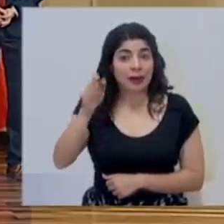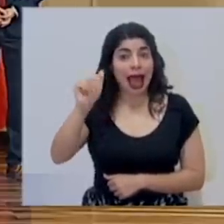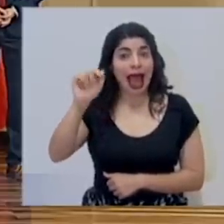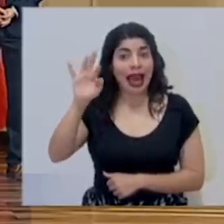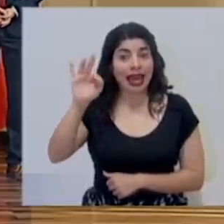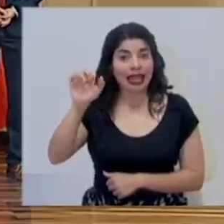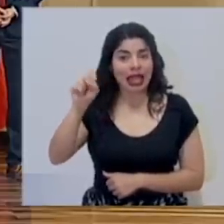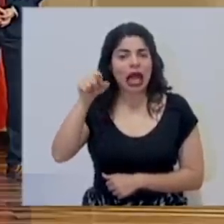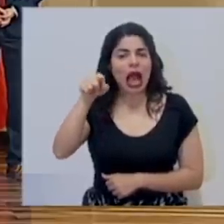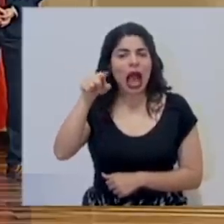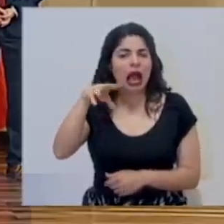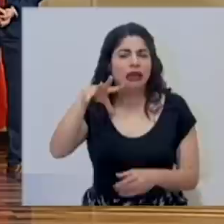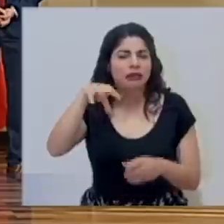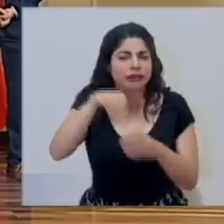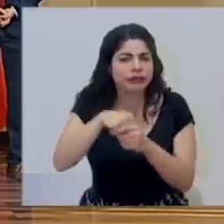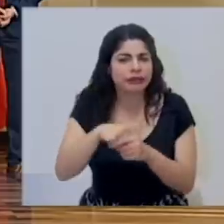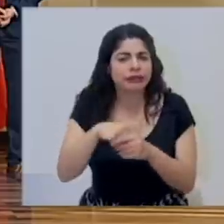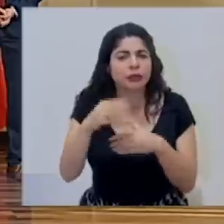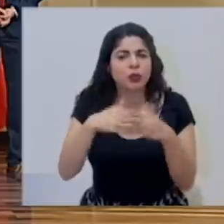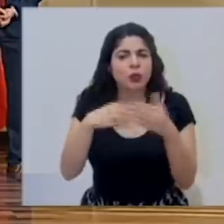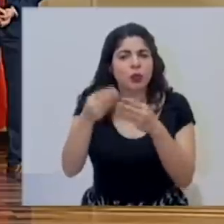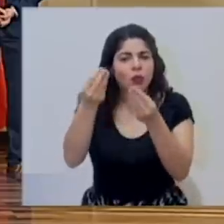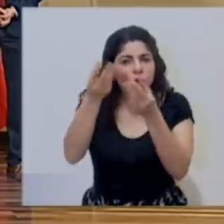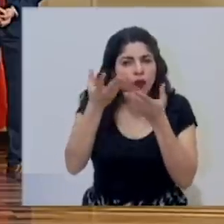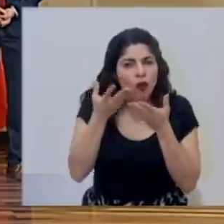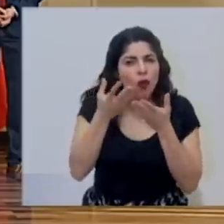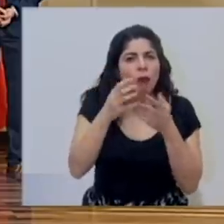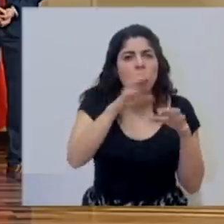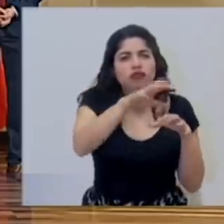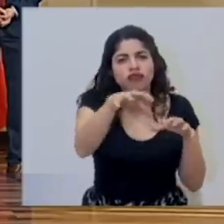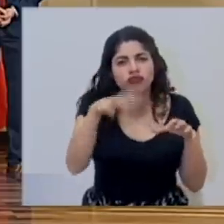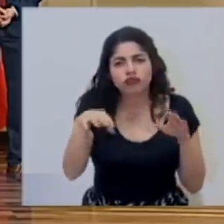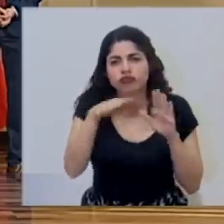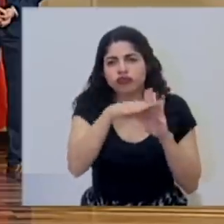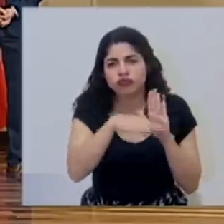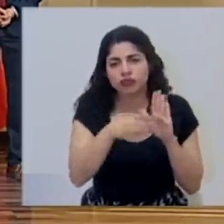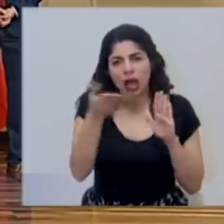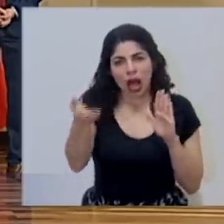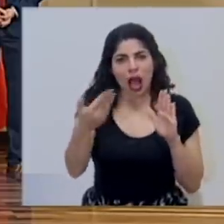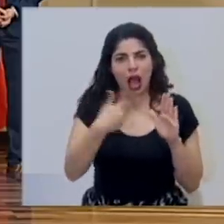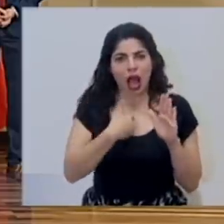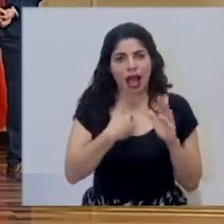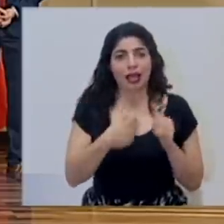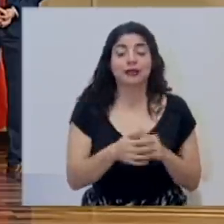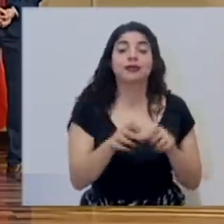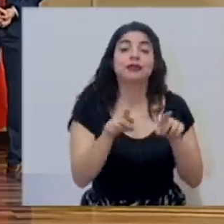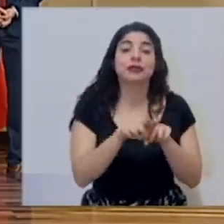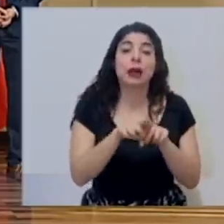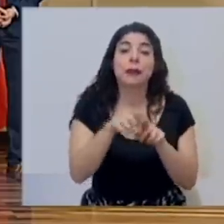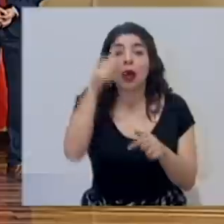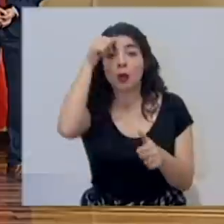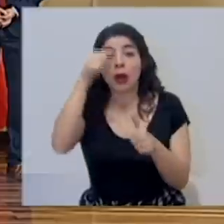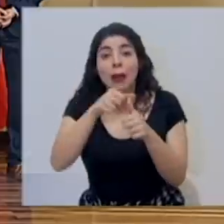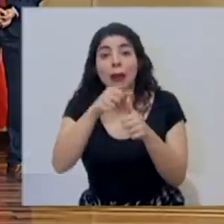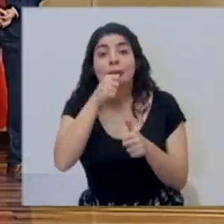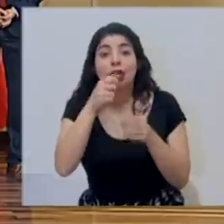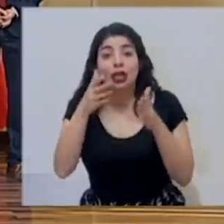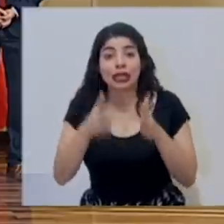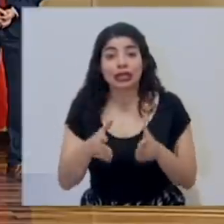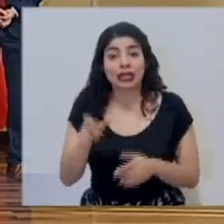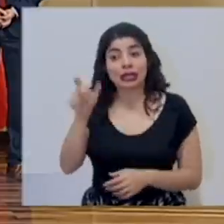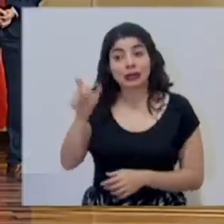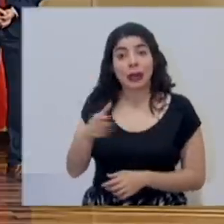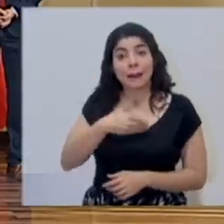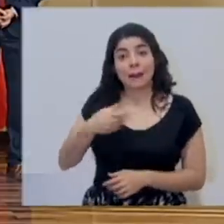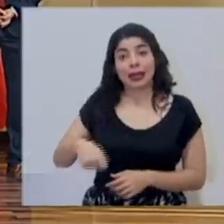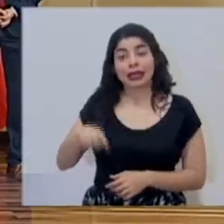alertas para consultar las medidas en los distintos cantones. También le recordamos a los colegas que el señor